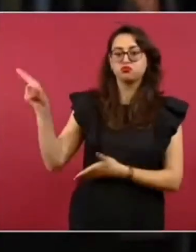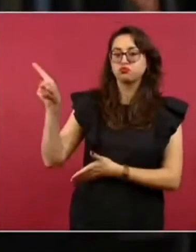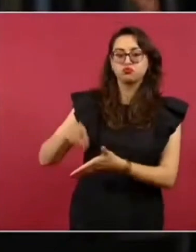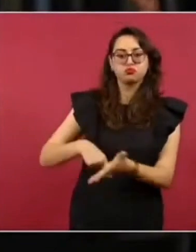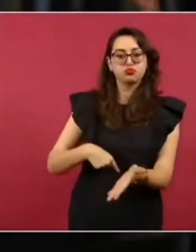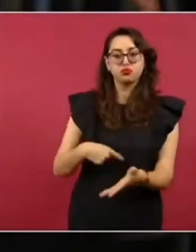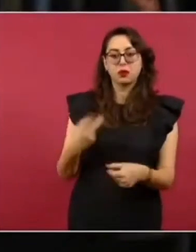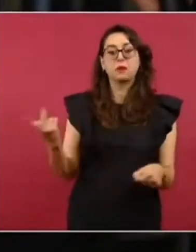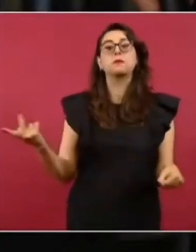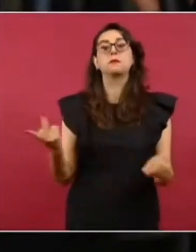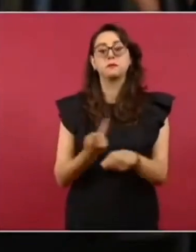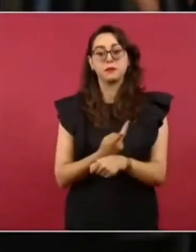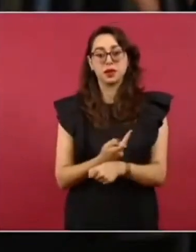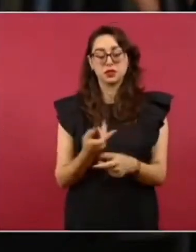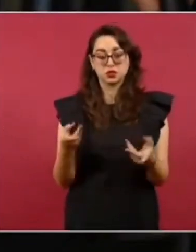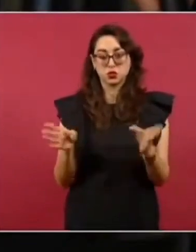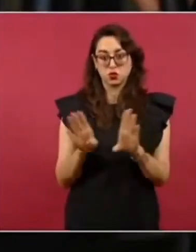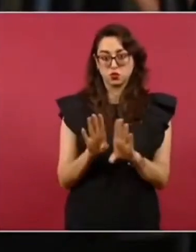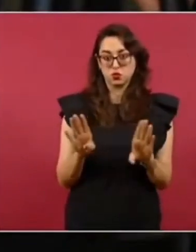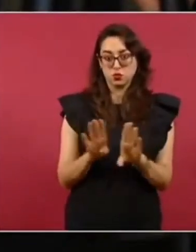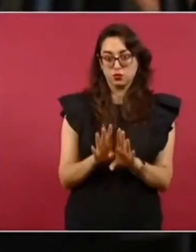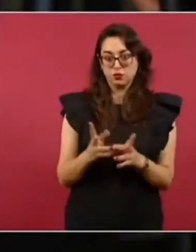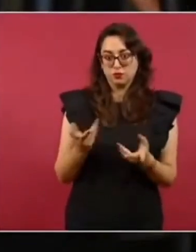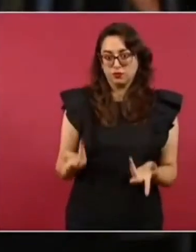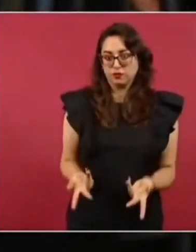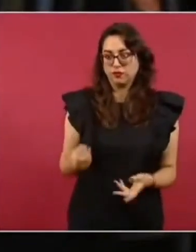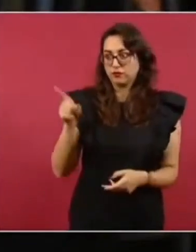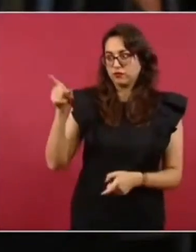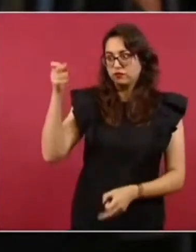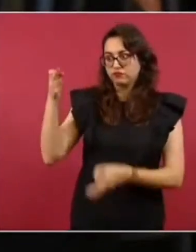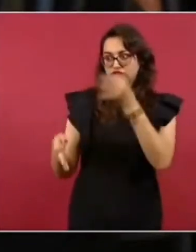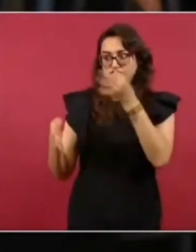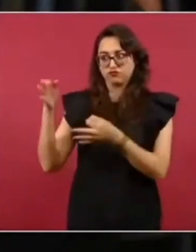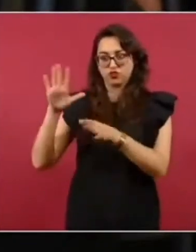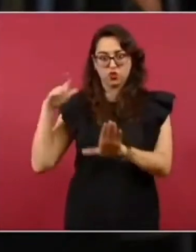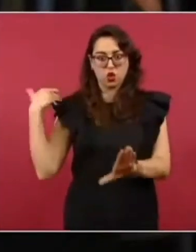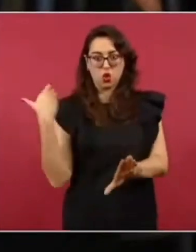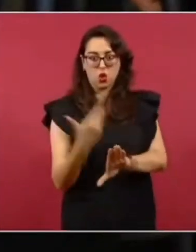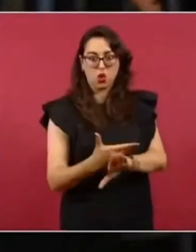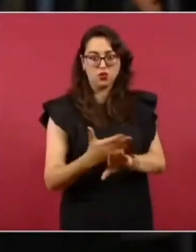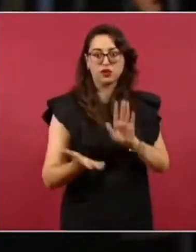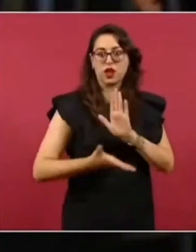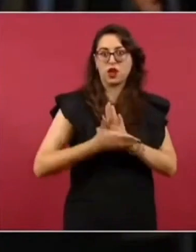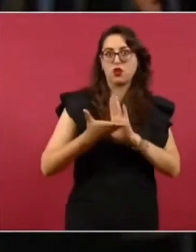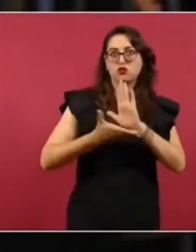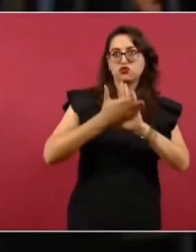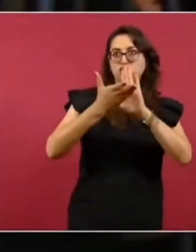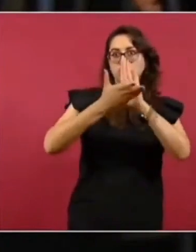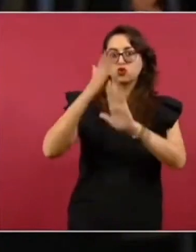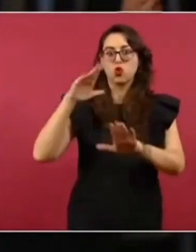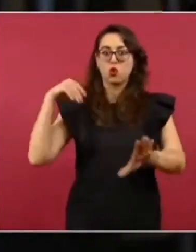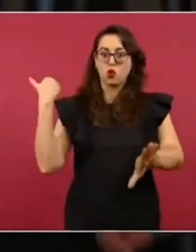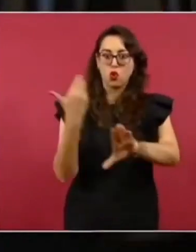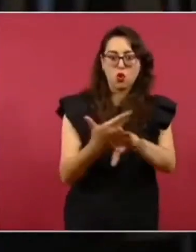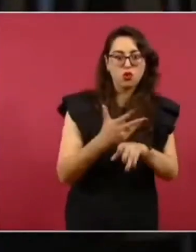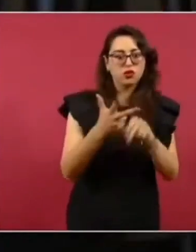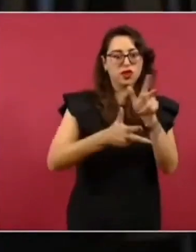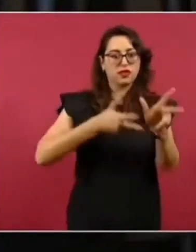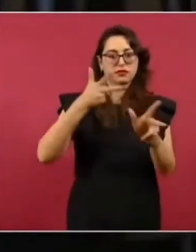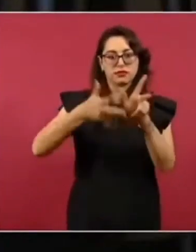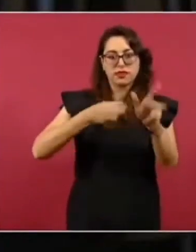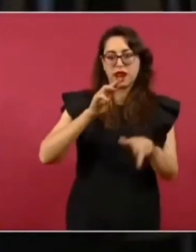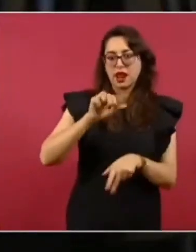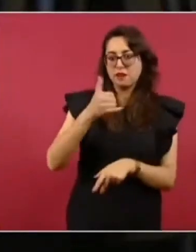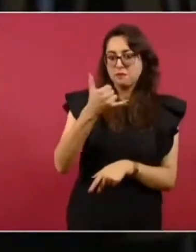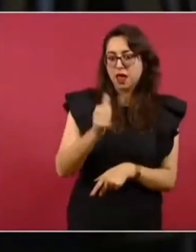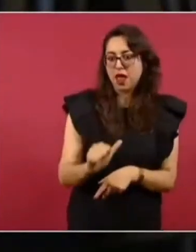si se corre el riesgo de que estas decisiones judiciales pudieran frenar algunas de sus obras, como el Tren Maya, si se corre